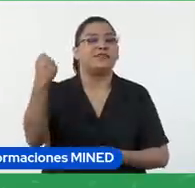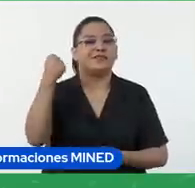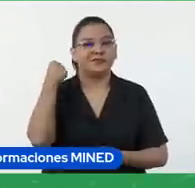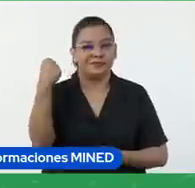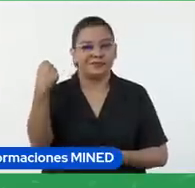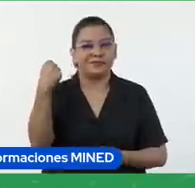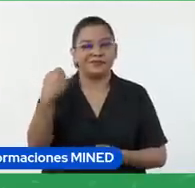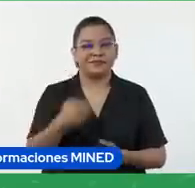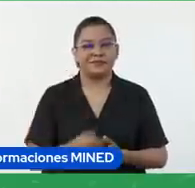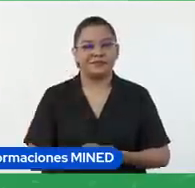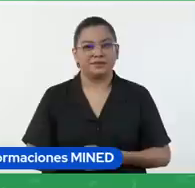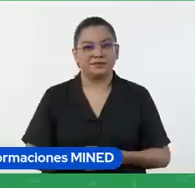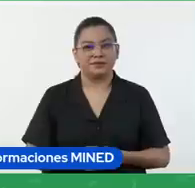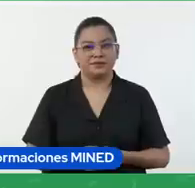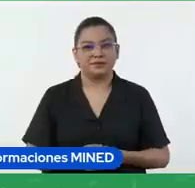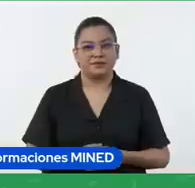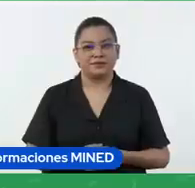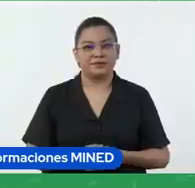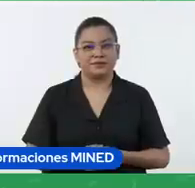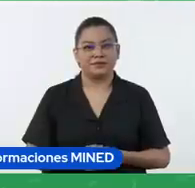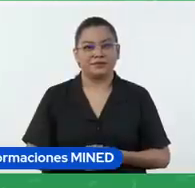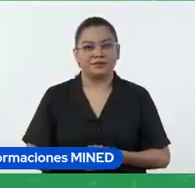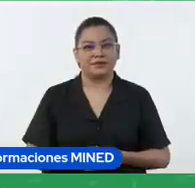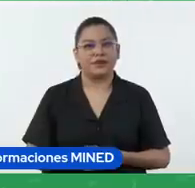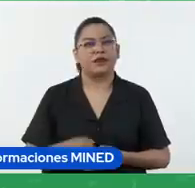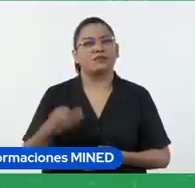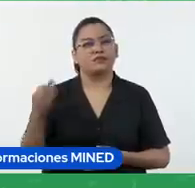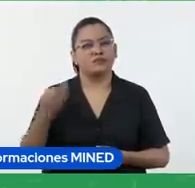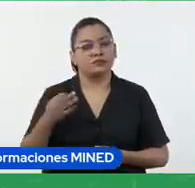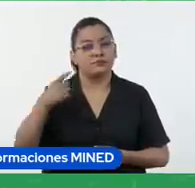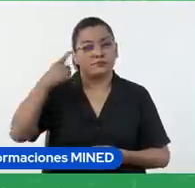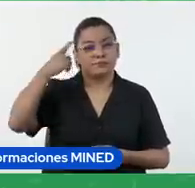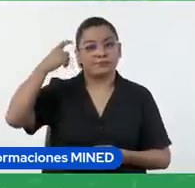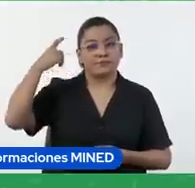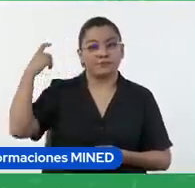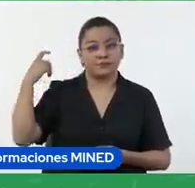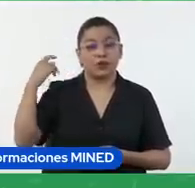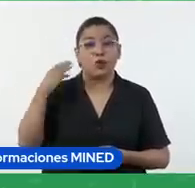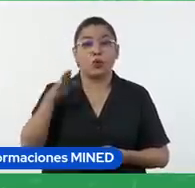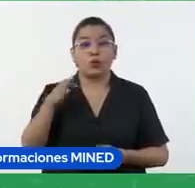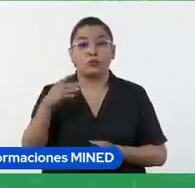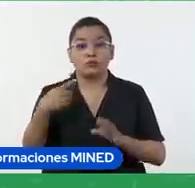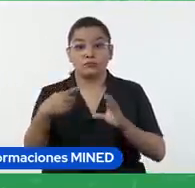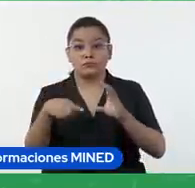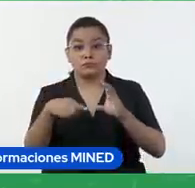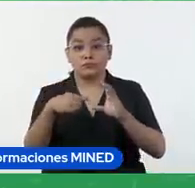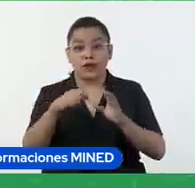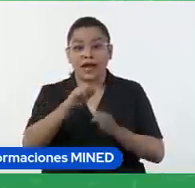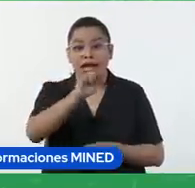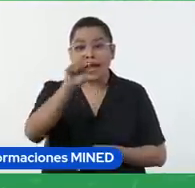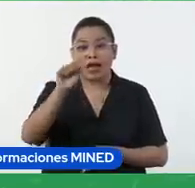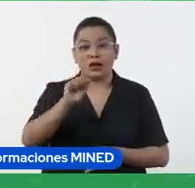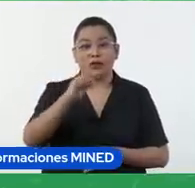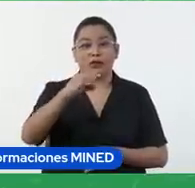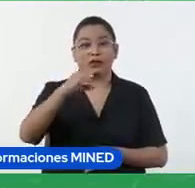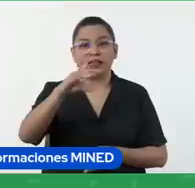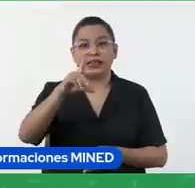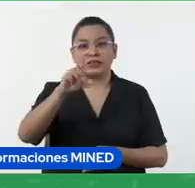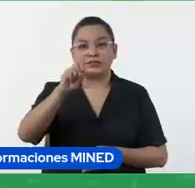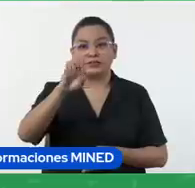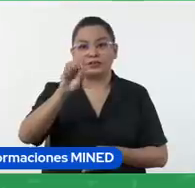Por favor recuerden usar sus cuentas de arrobaclases.edu